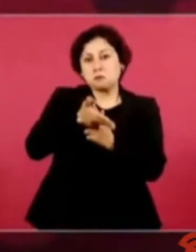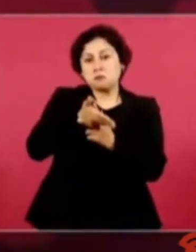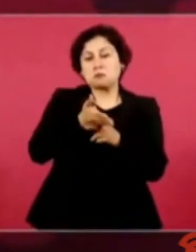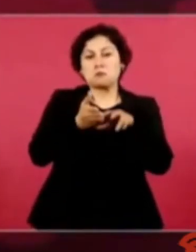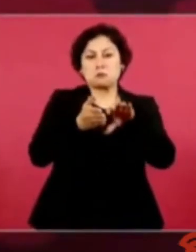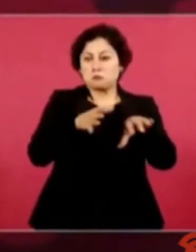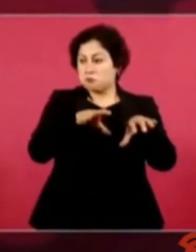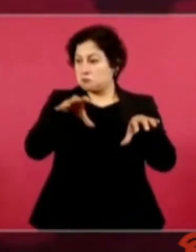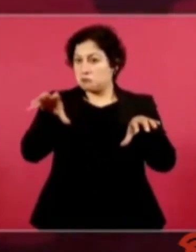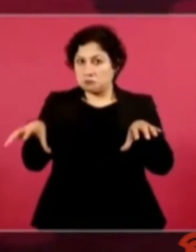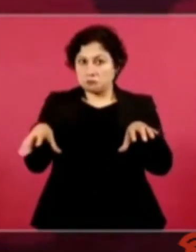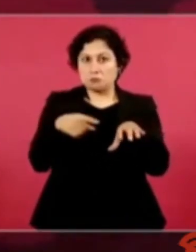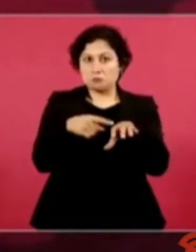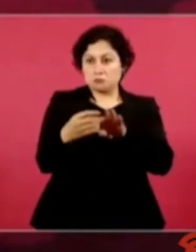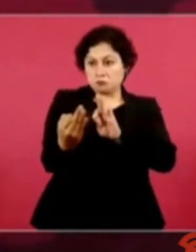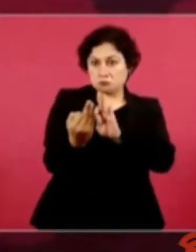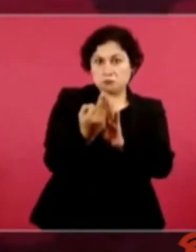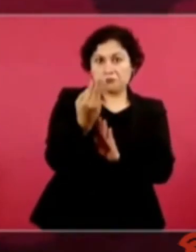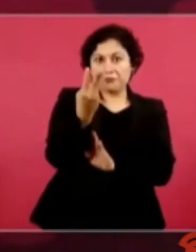estos tres que vienen